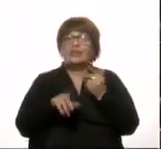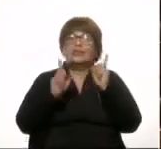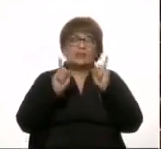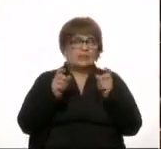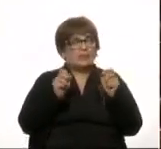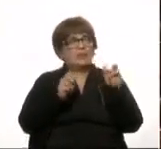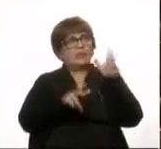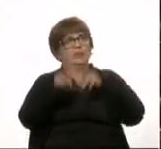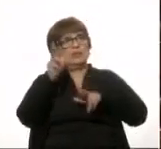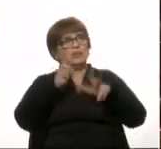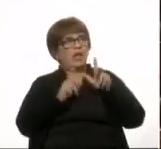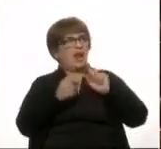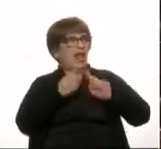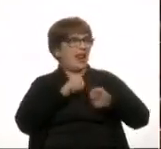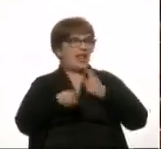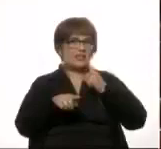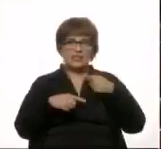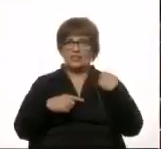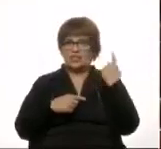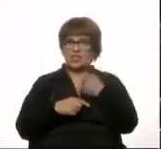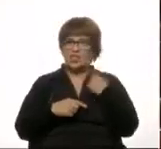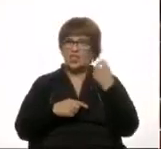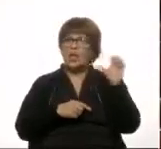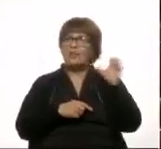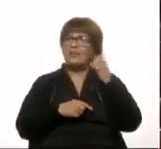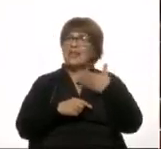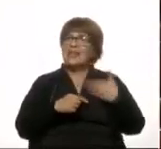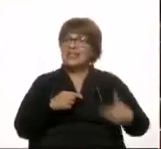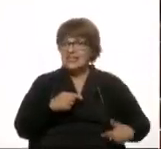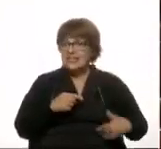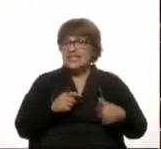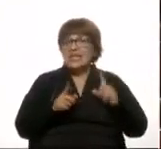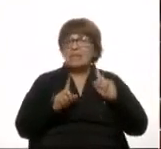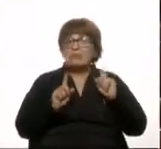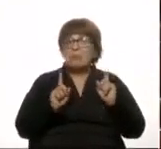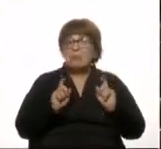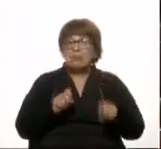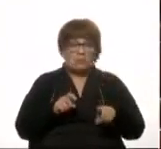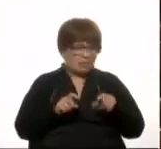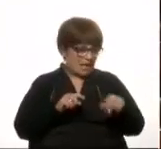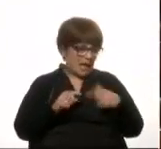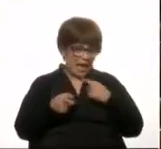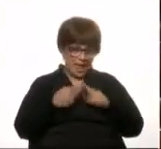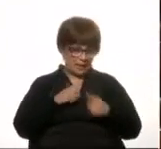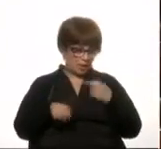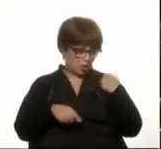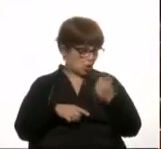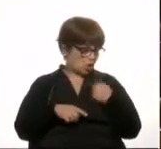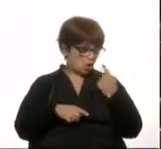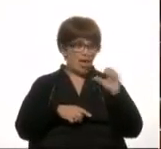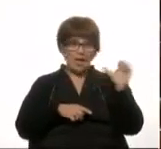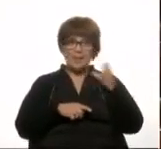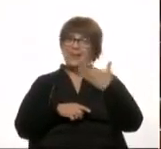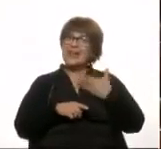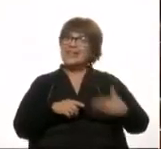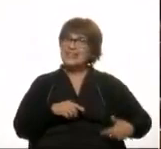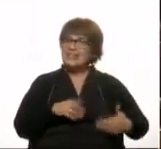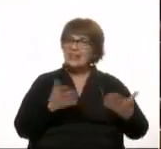escuchar que nos vinculen con empresarios empresarios y que acá tenemos algo que ver con empresarios.